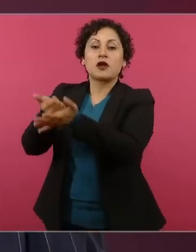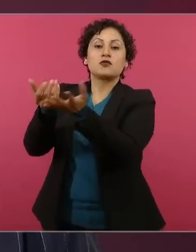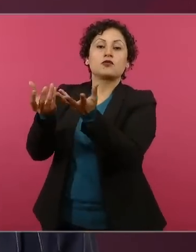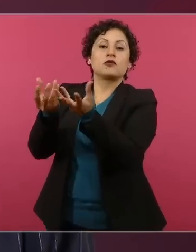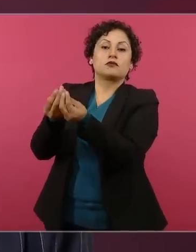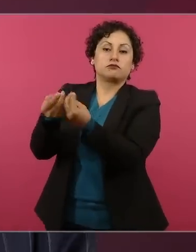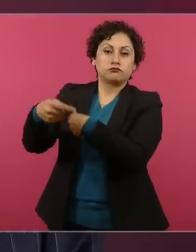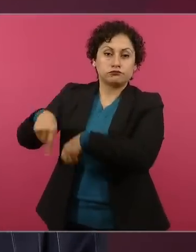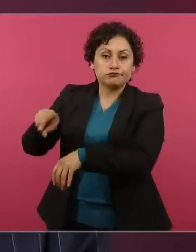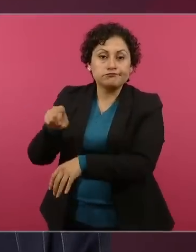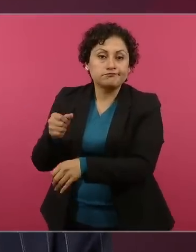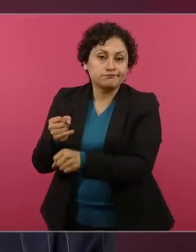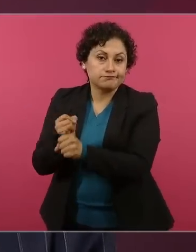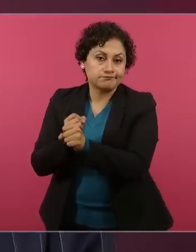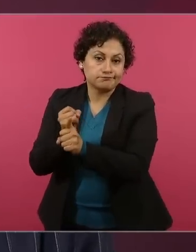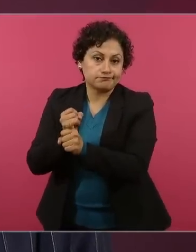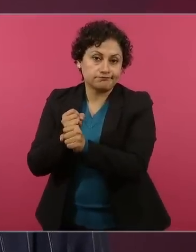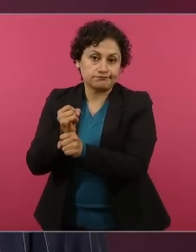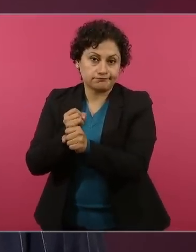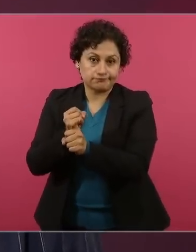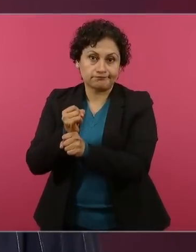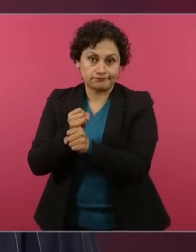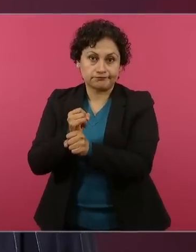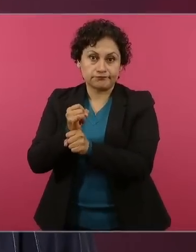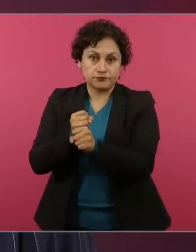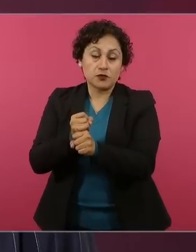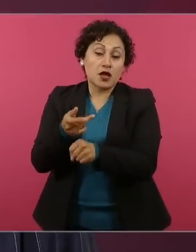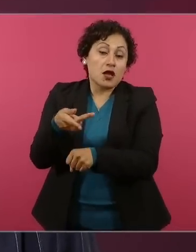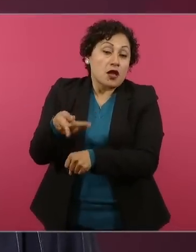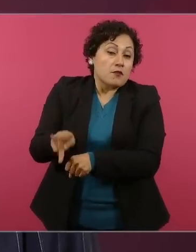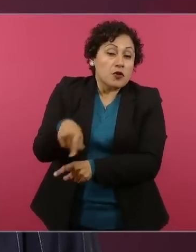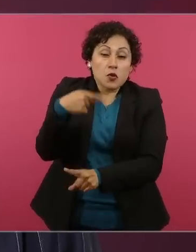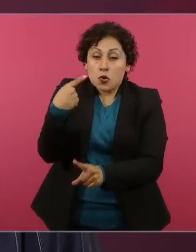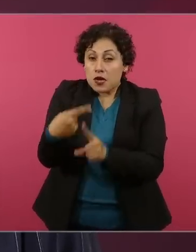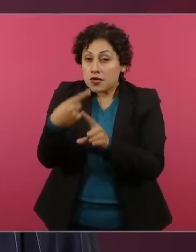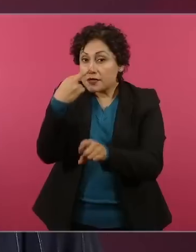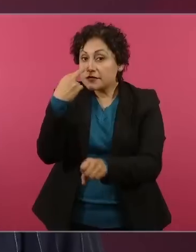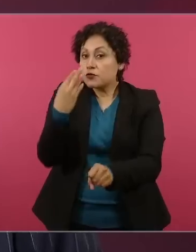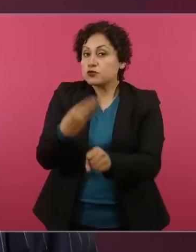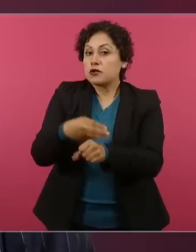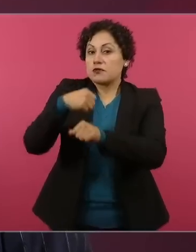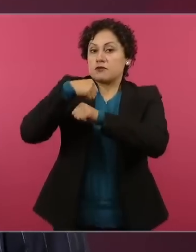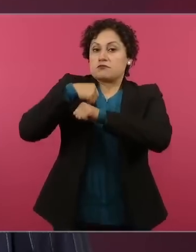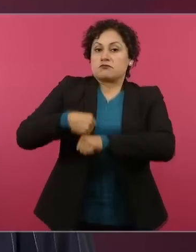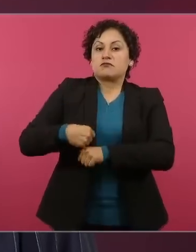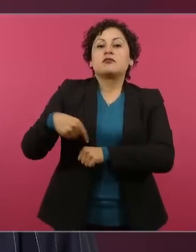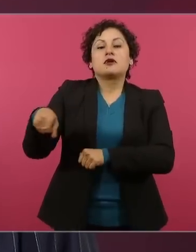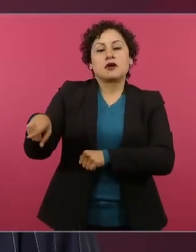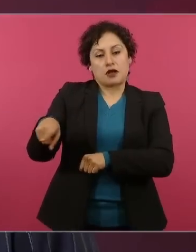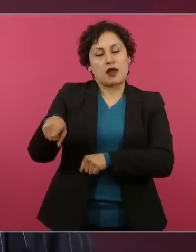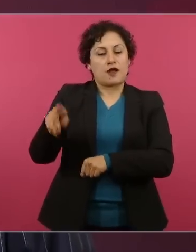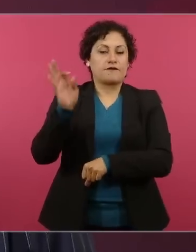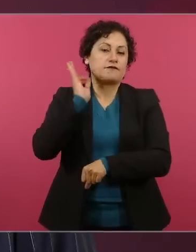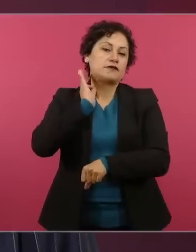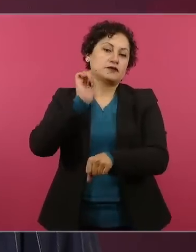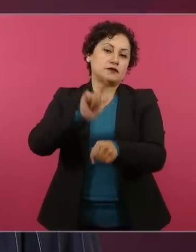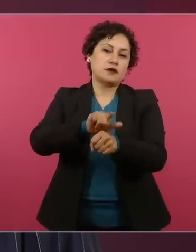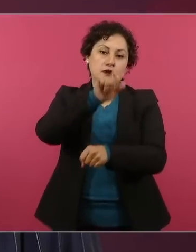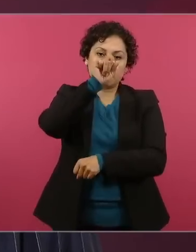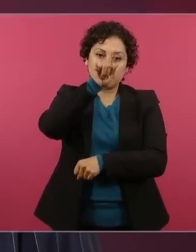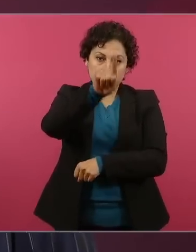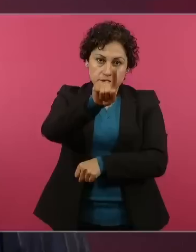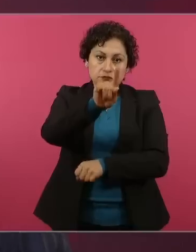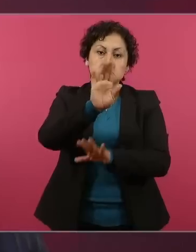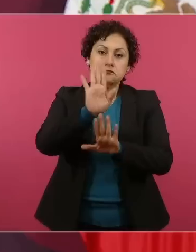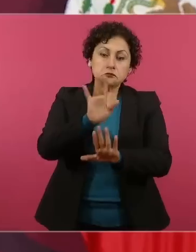pero es la Fiscalía del Estado de Jalisco nosotros estamos ayudando vamos a seguir ayudando